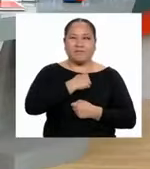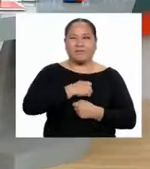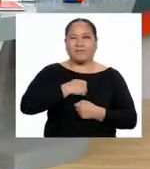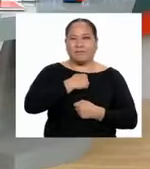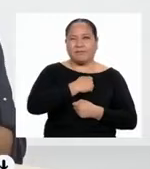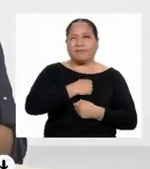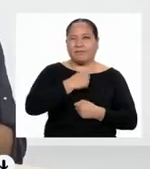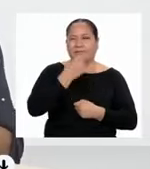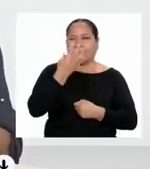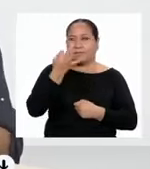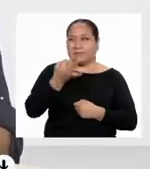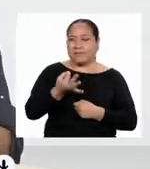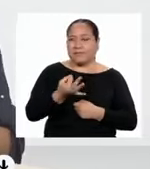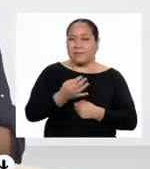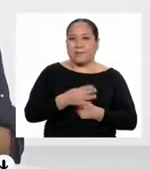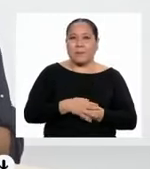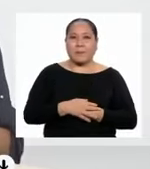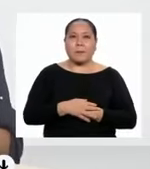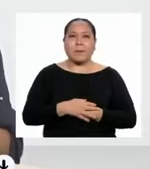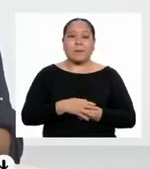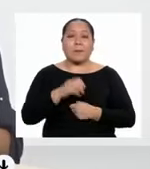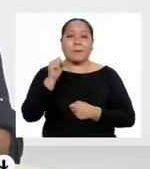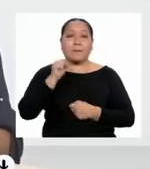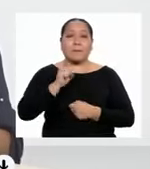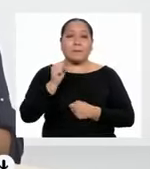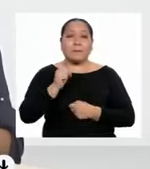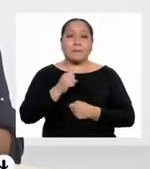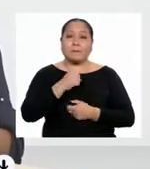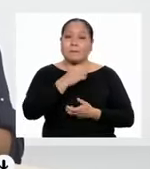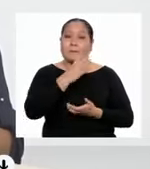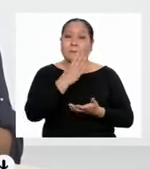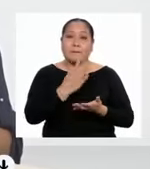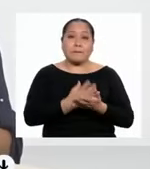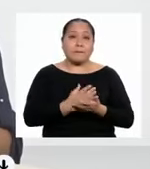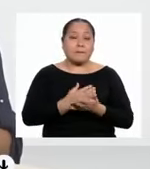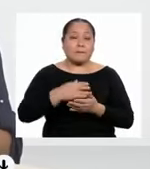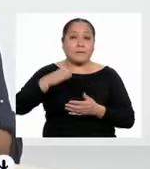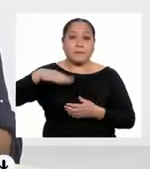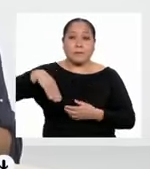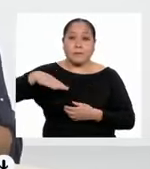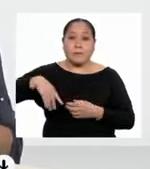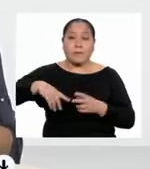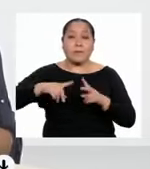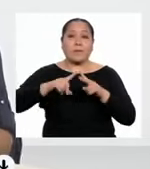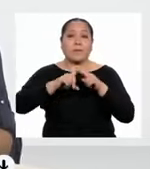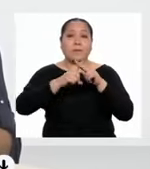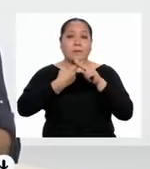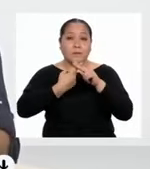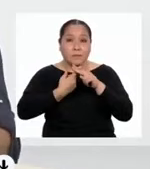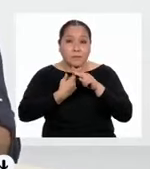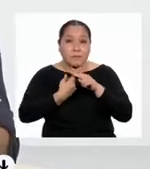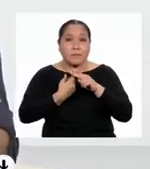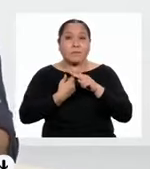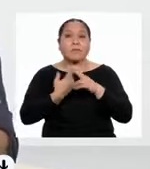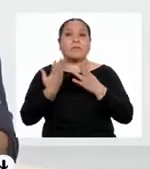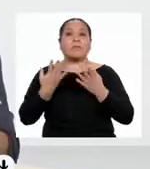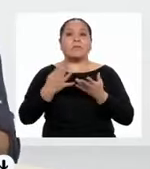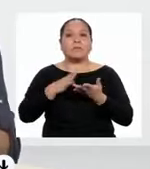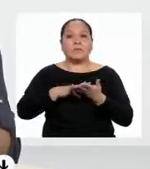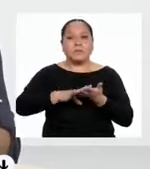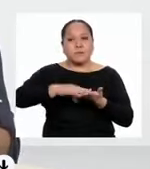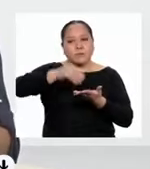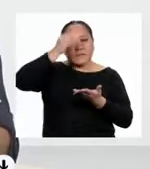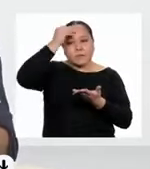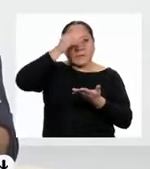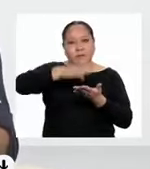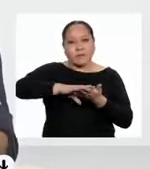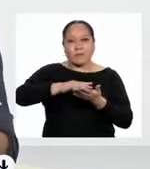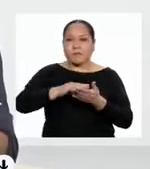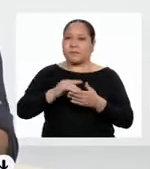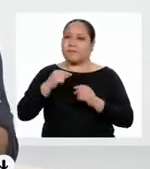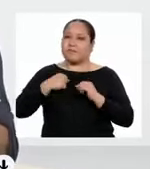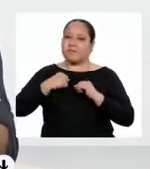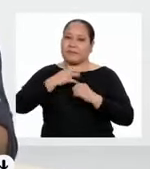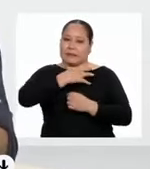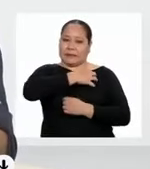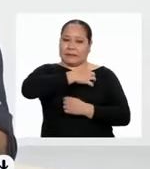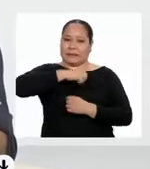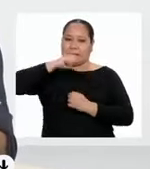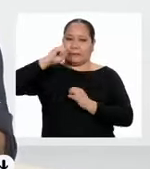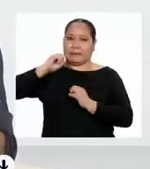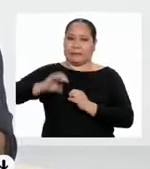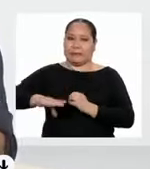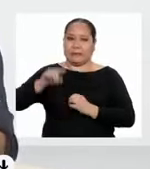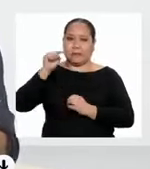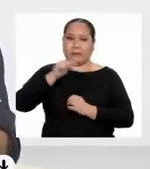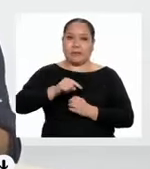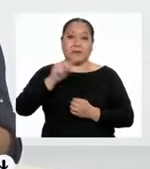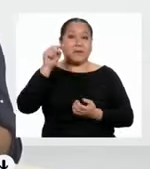¿no, profesora? Sí, pero nunca es tarde para que aprendamos y dejemos de ser así. Y este es el programa ideal